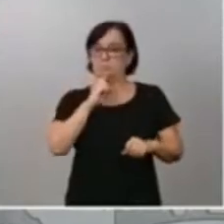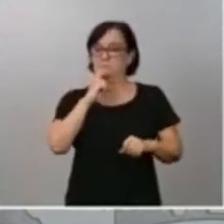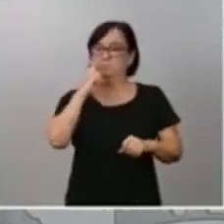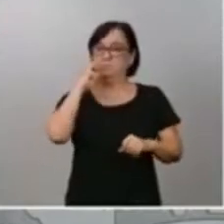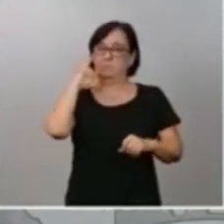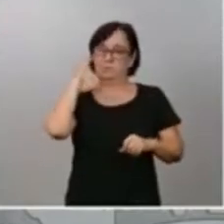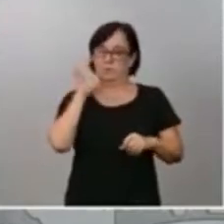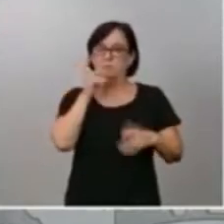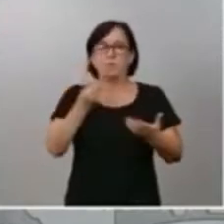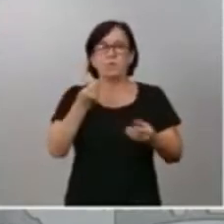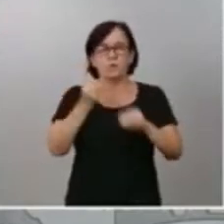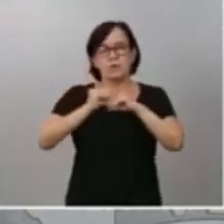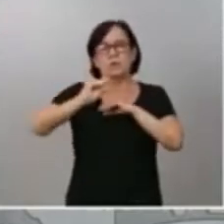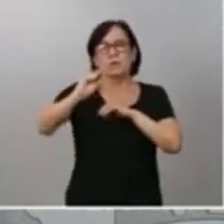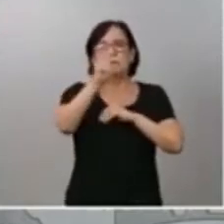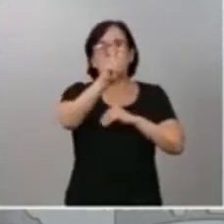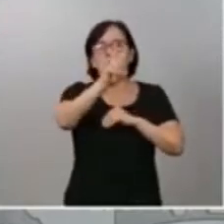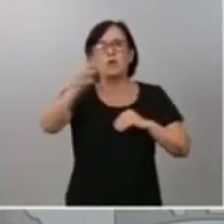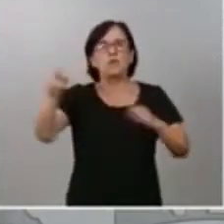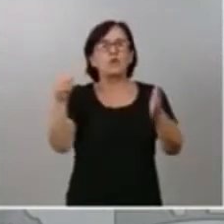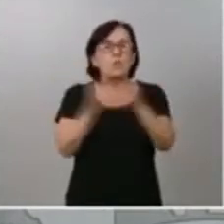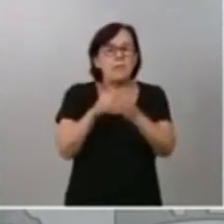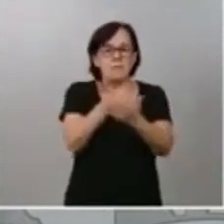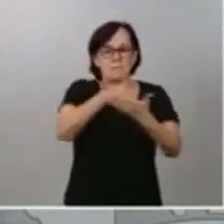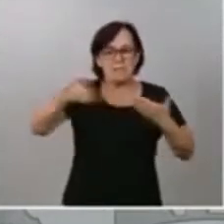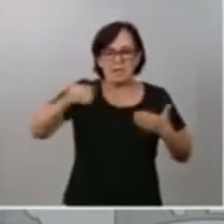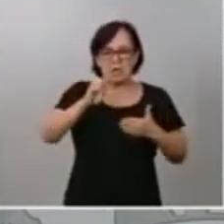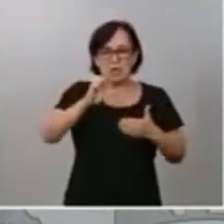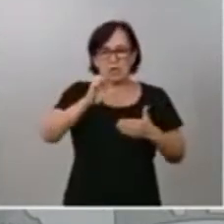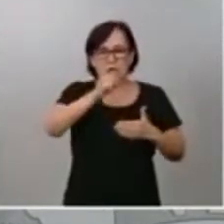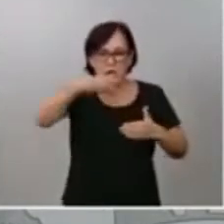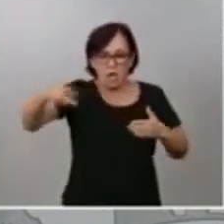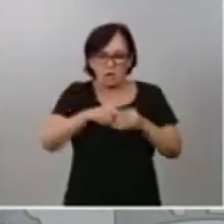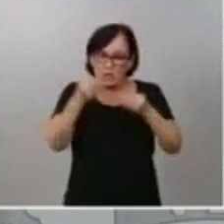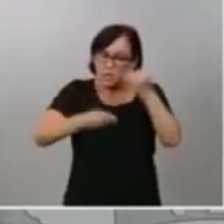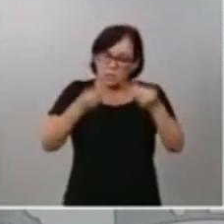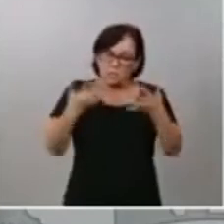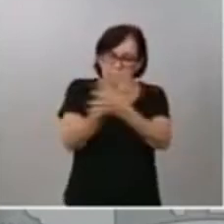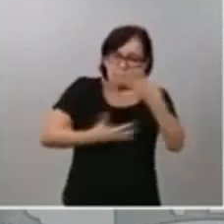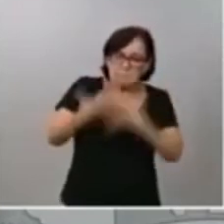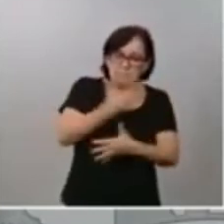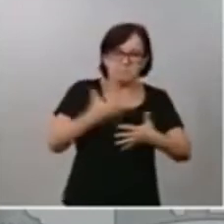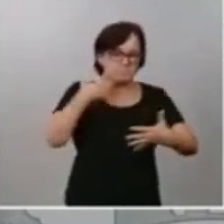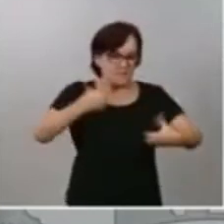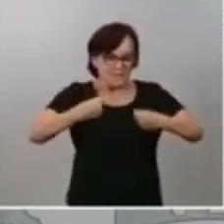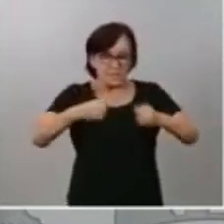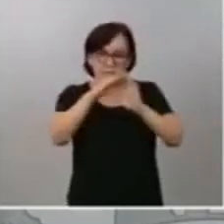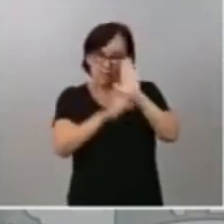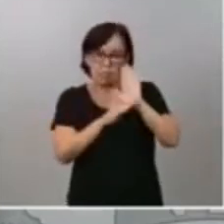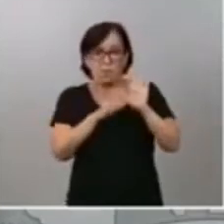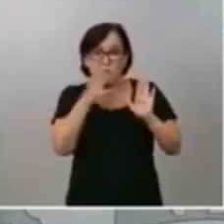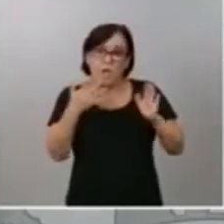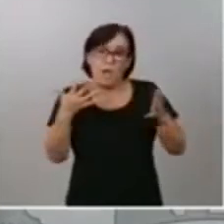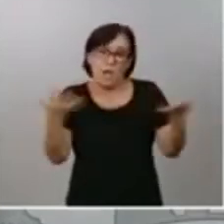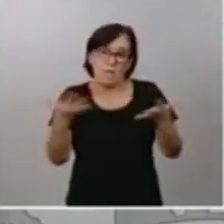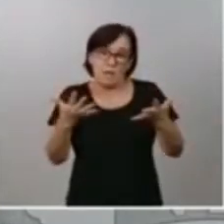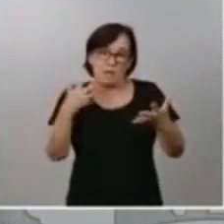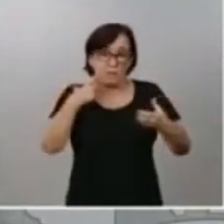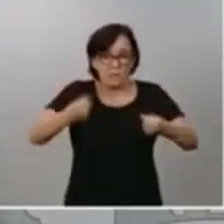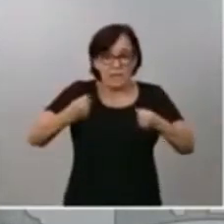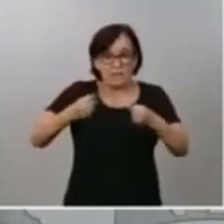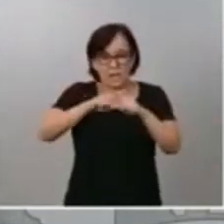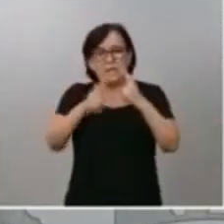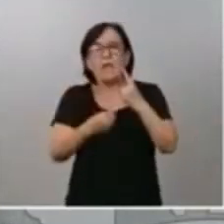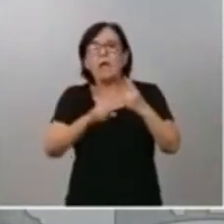importe de 200.000 millones de euros que combinaba medidas de carácter sanitario, porque era una emergencia sanitaria, pero también de